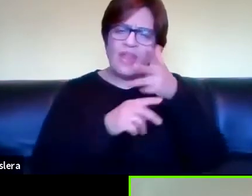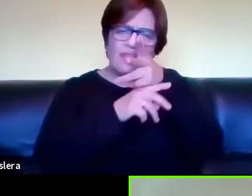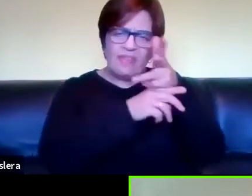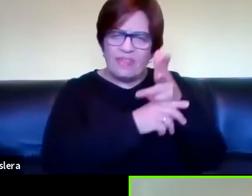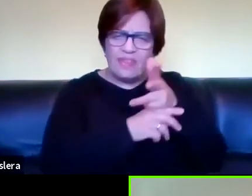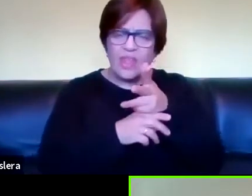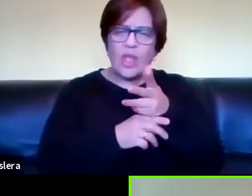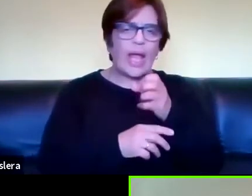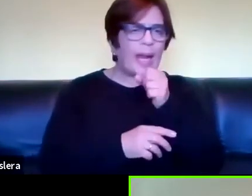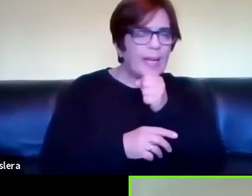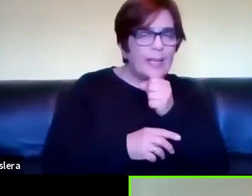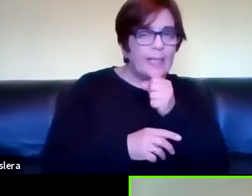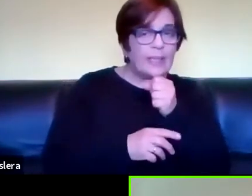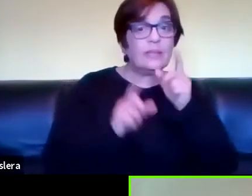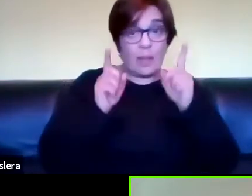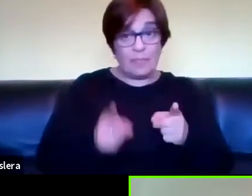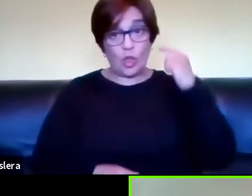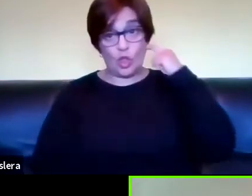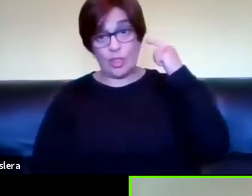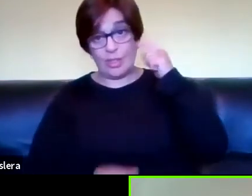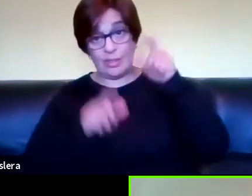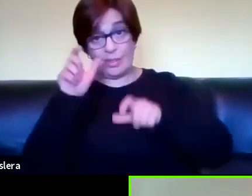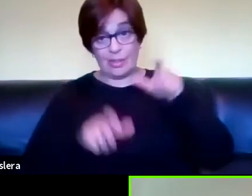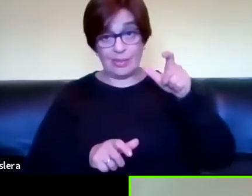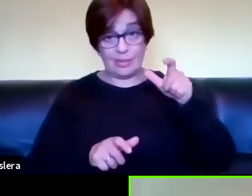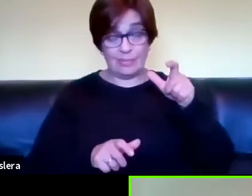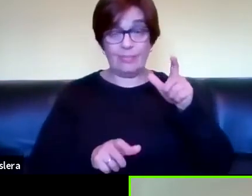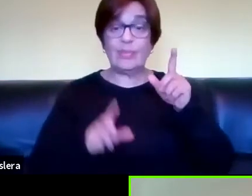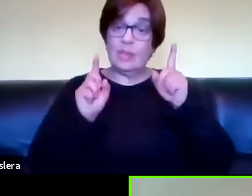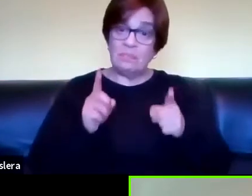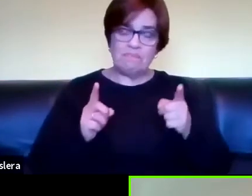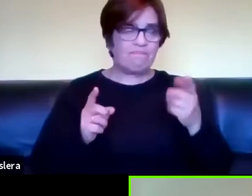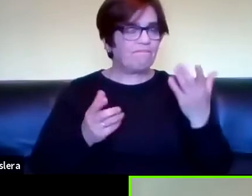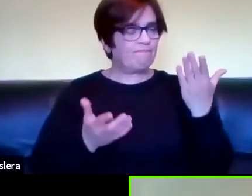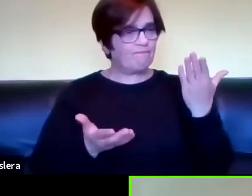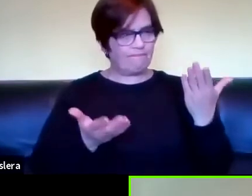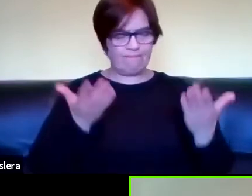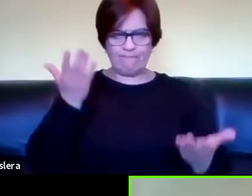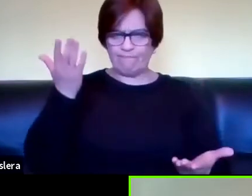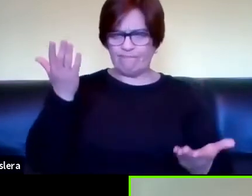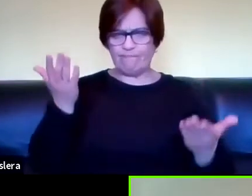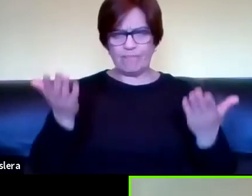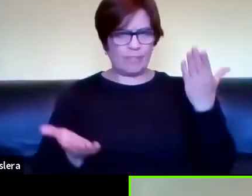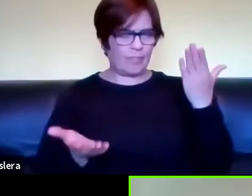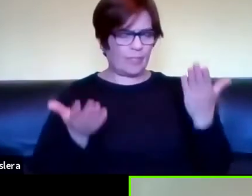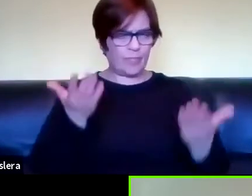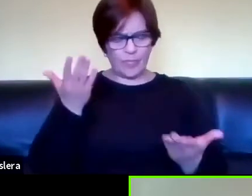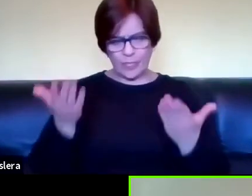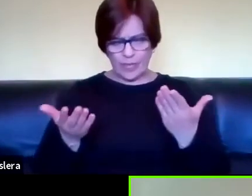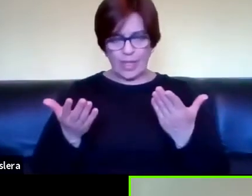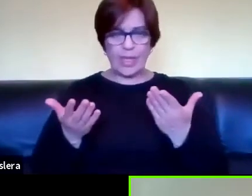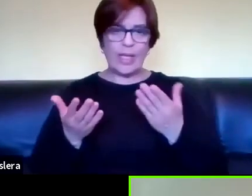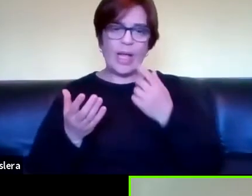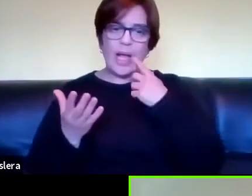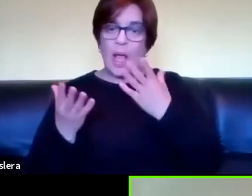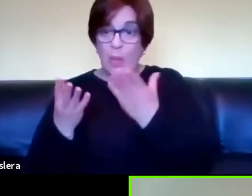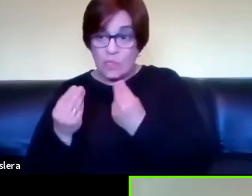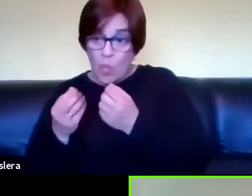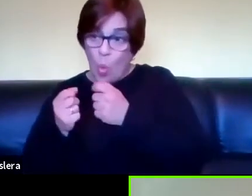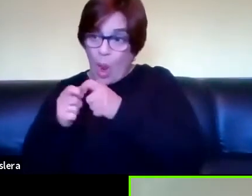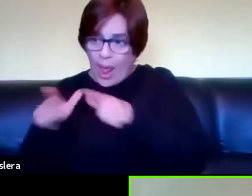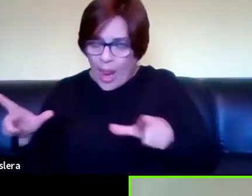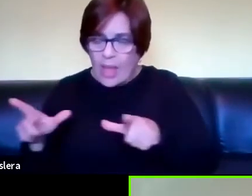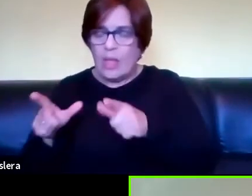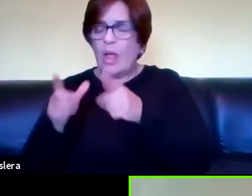oyentes y comparar digamos el comportamiento de la cultura letrada pluriletrada y pluriletralgica para la